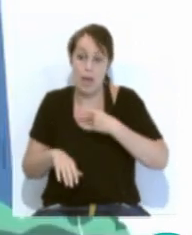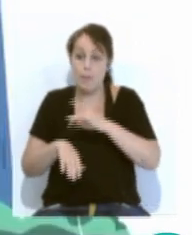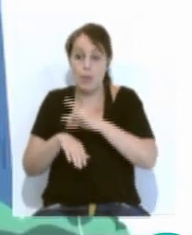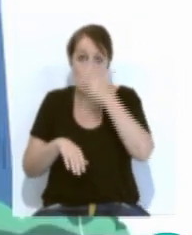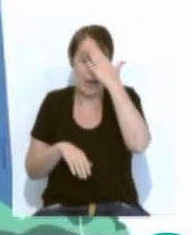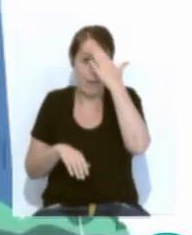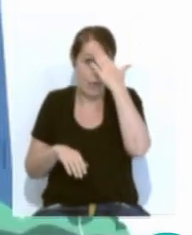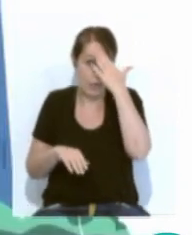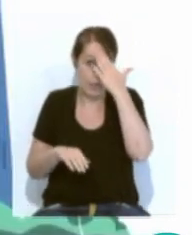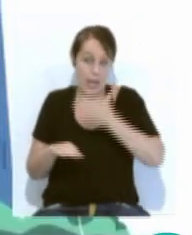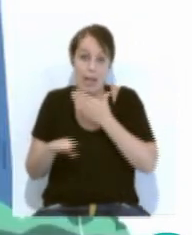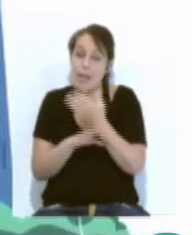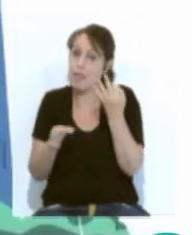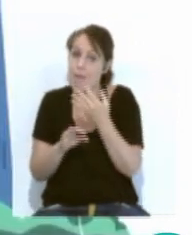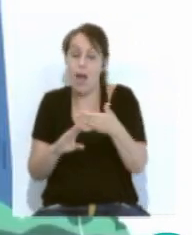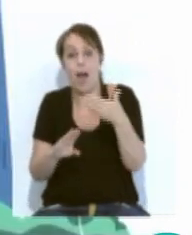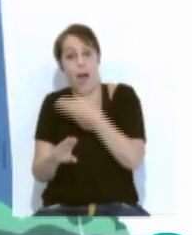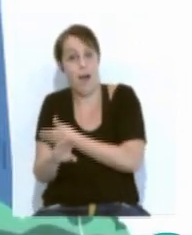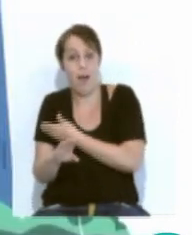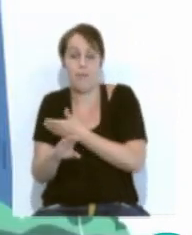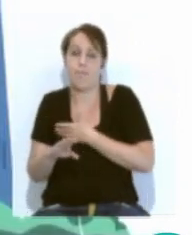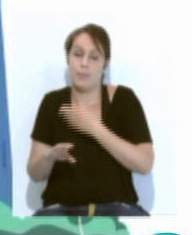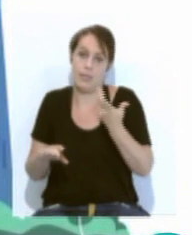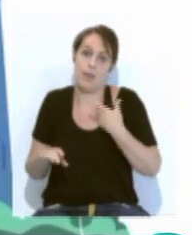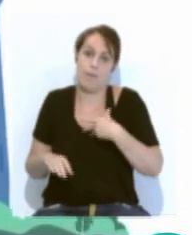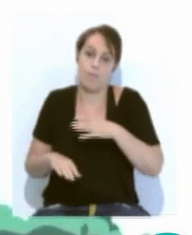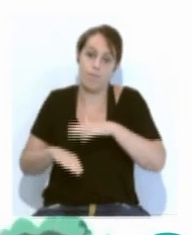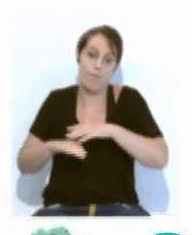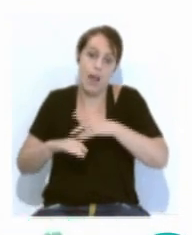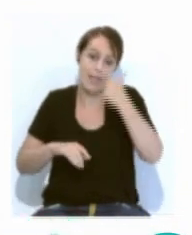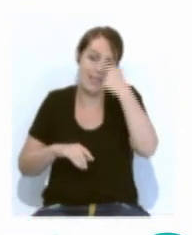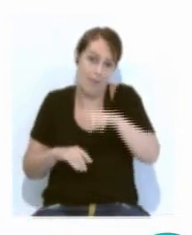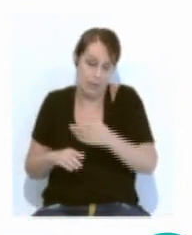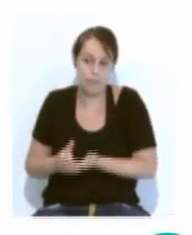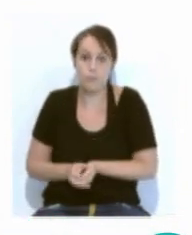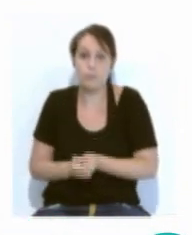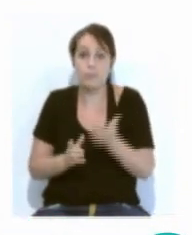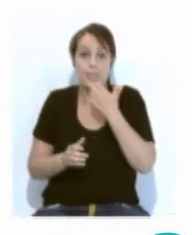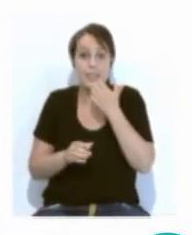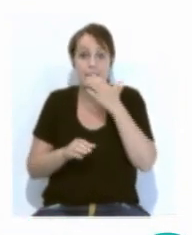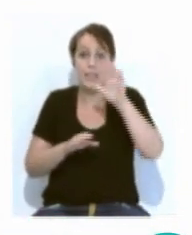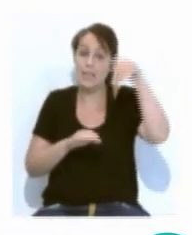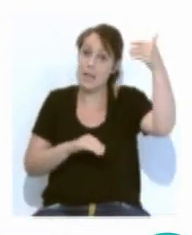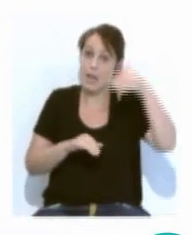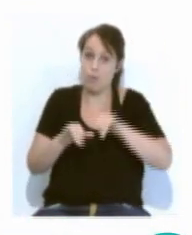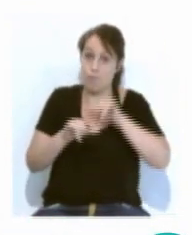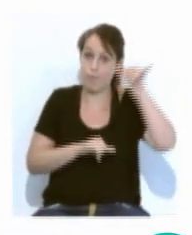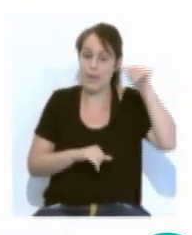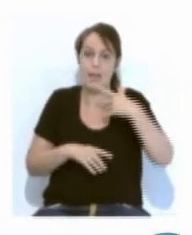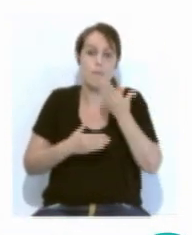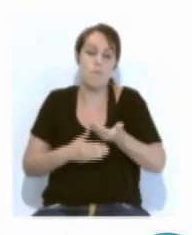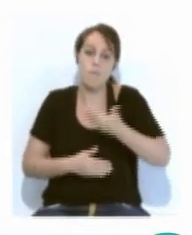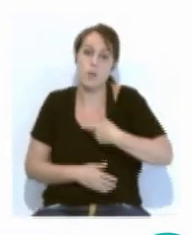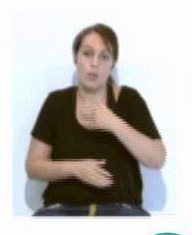de cabecera antes de emprender ningún desplazamiento. Asimismo, si se hace fuera de nuestras fronteras, es importante conocer la